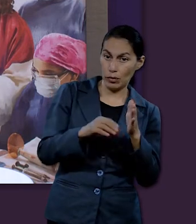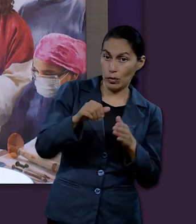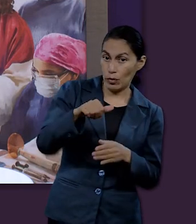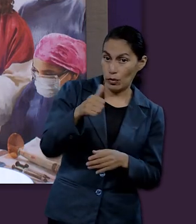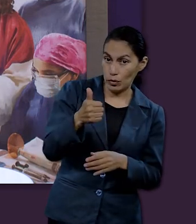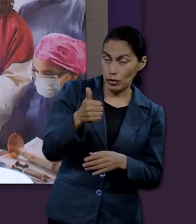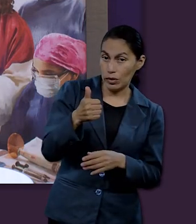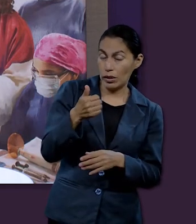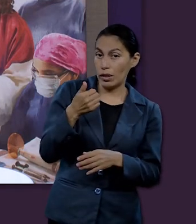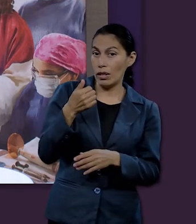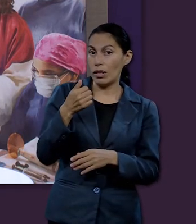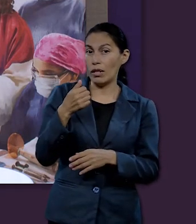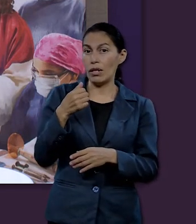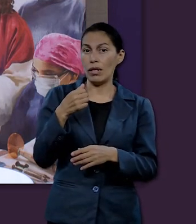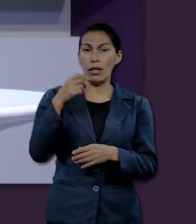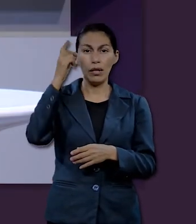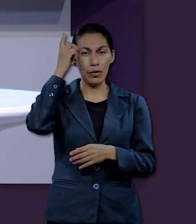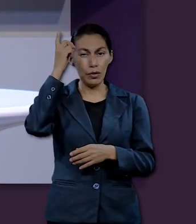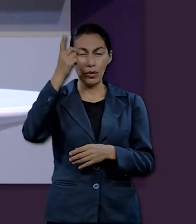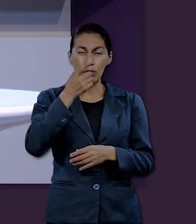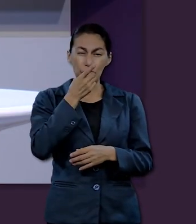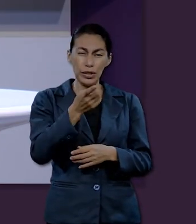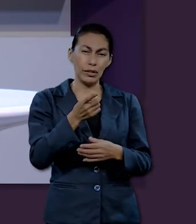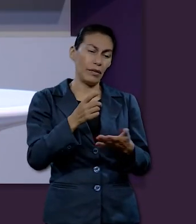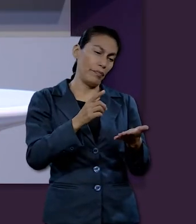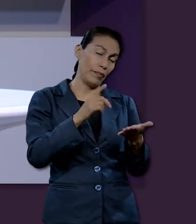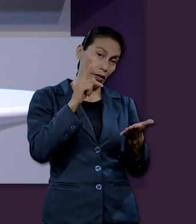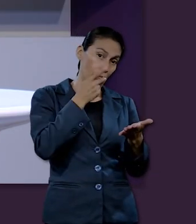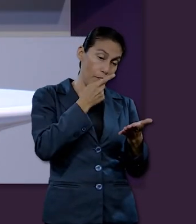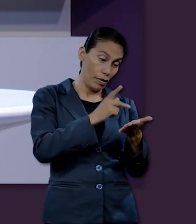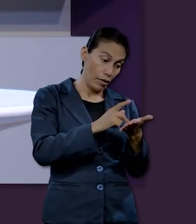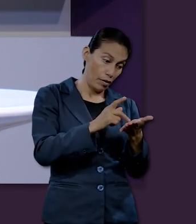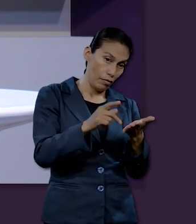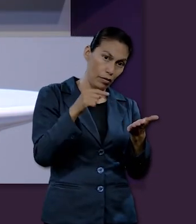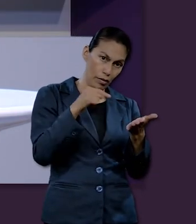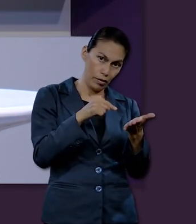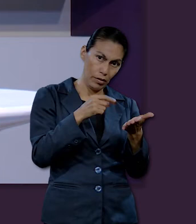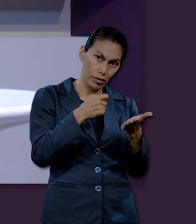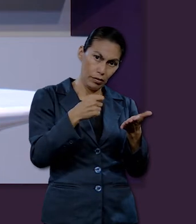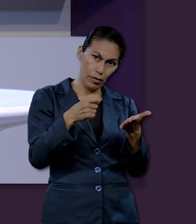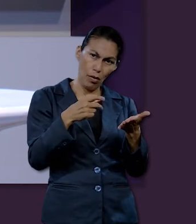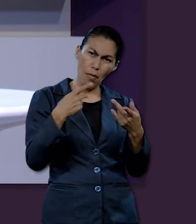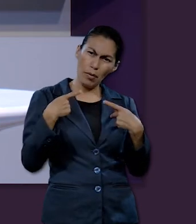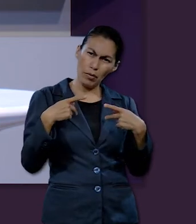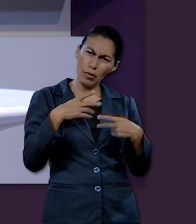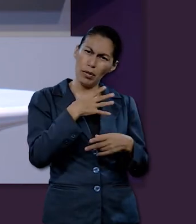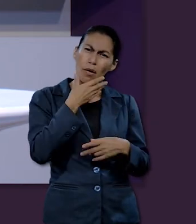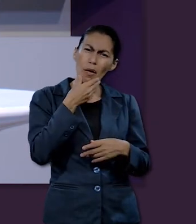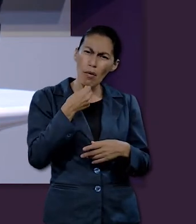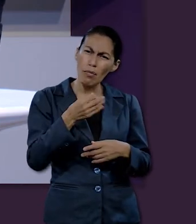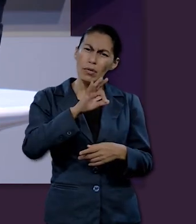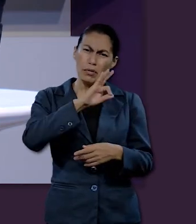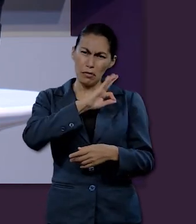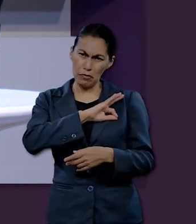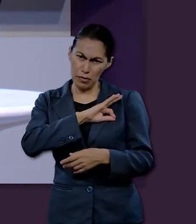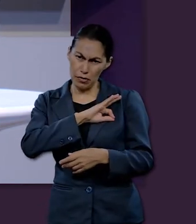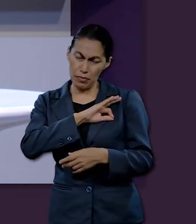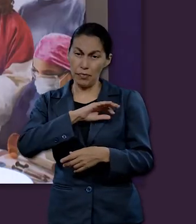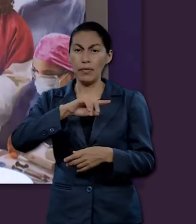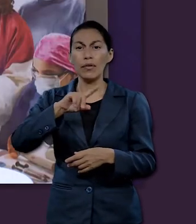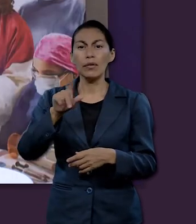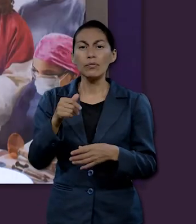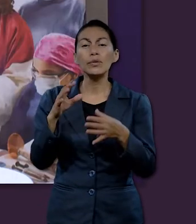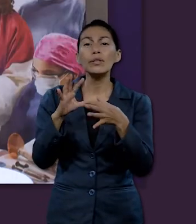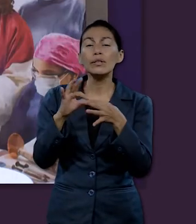galería de hombres de fe. Inmediatamente después nos presenta que la fórmula para ser como ellos,